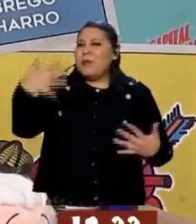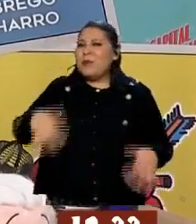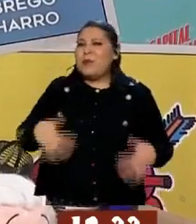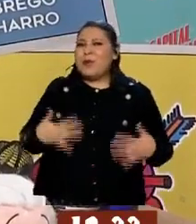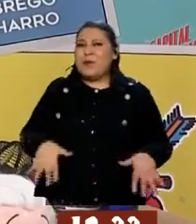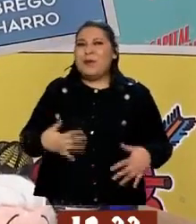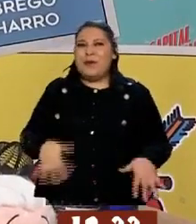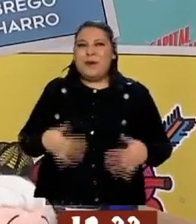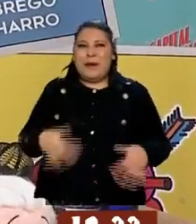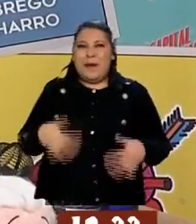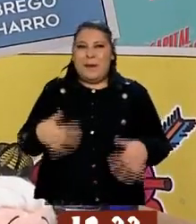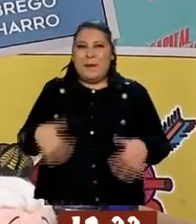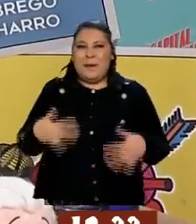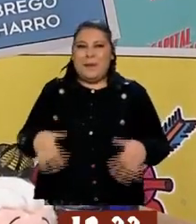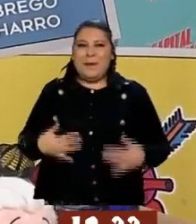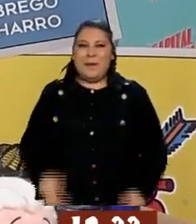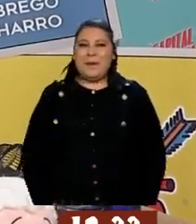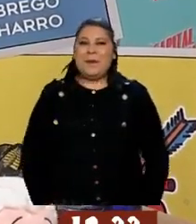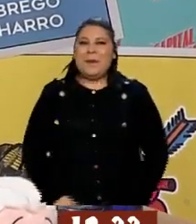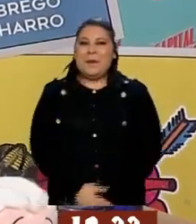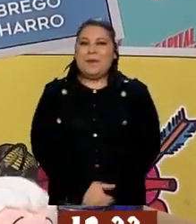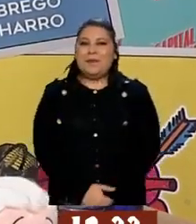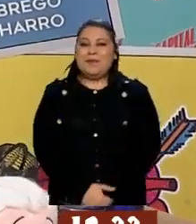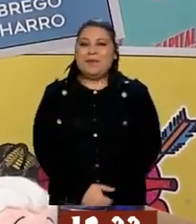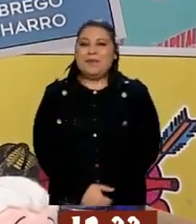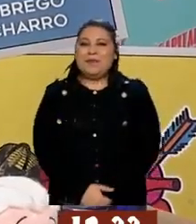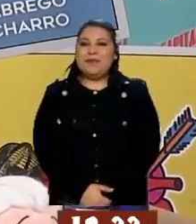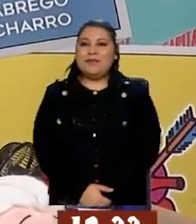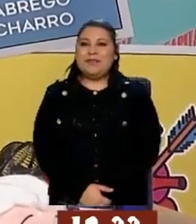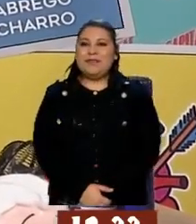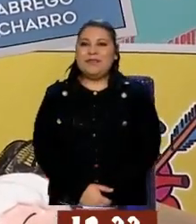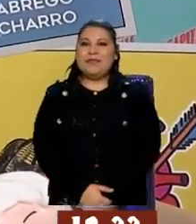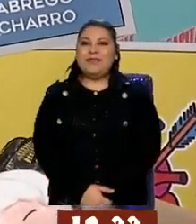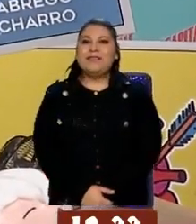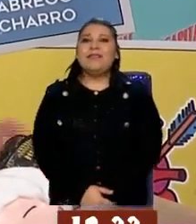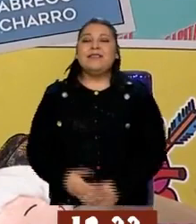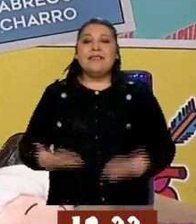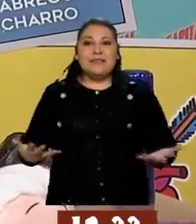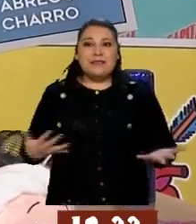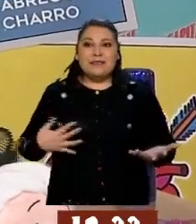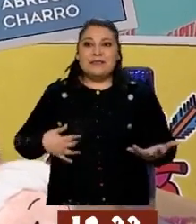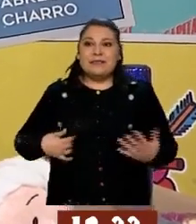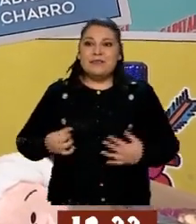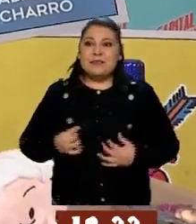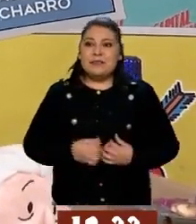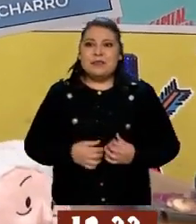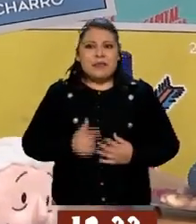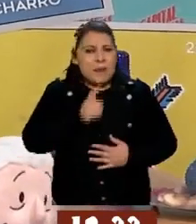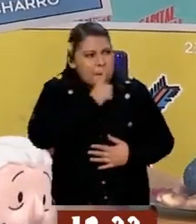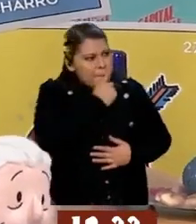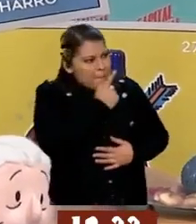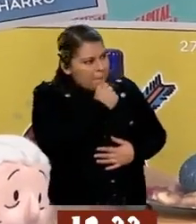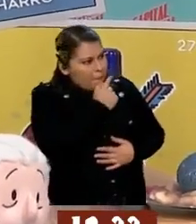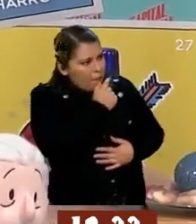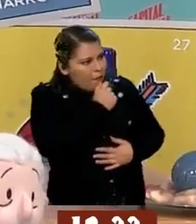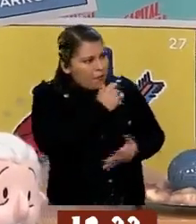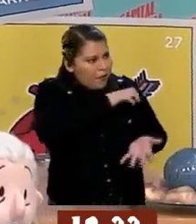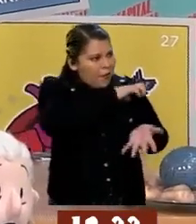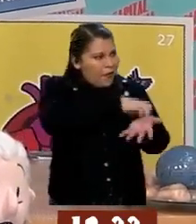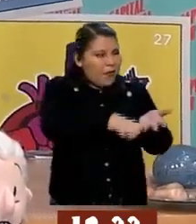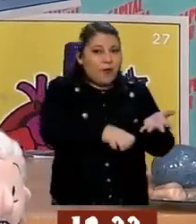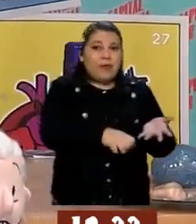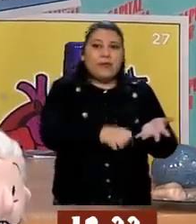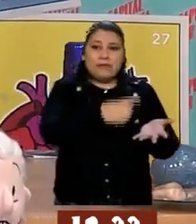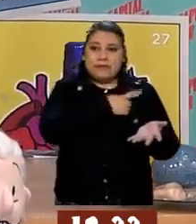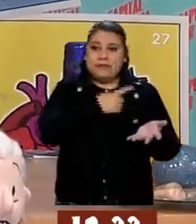qué no lavar el pollo? No, que entonces está muy limpio de donde viene y no es necesario lavarlo. ¿Cómo crees? No, resulta que es precisamente porque